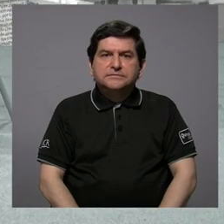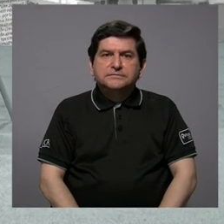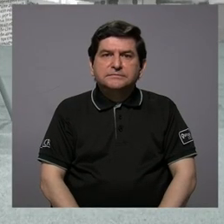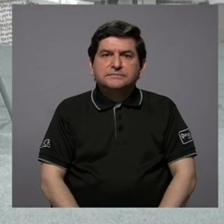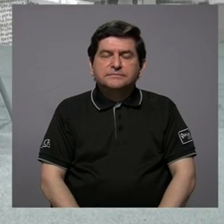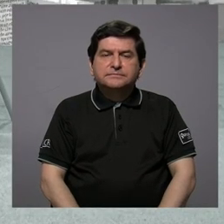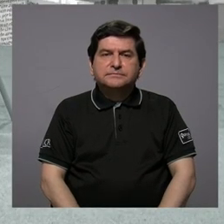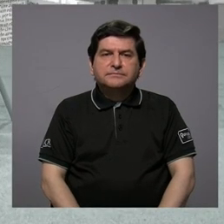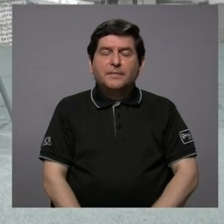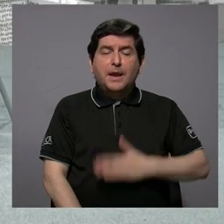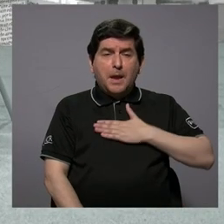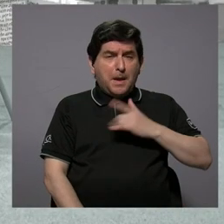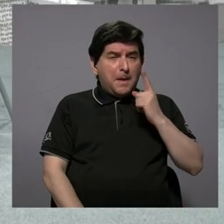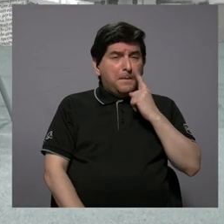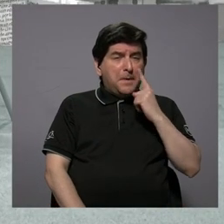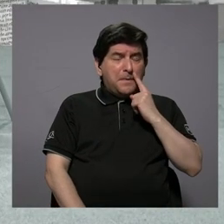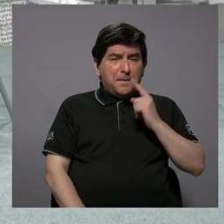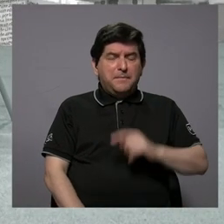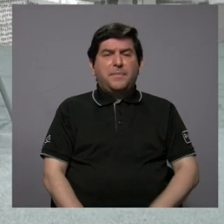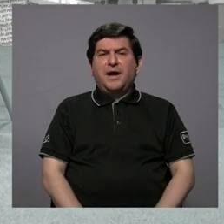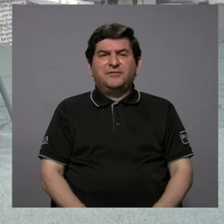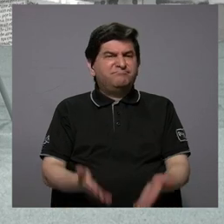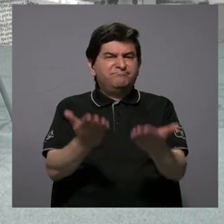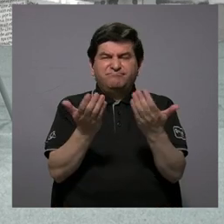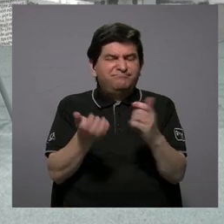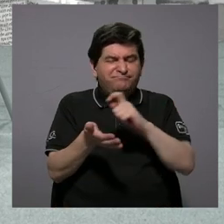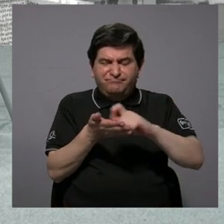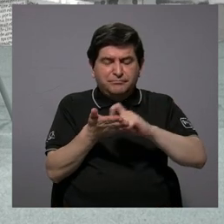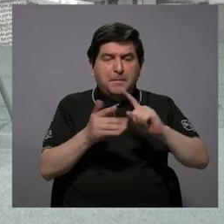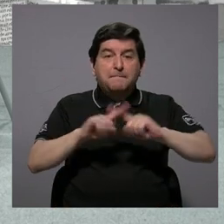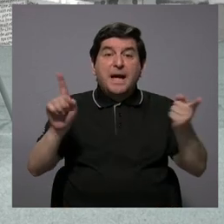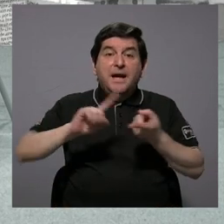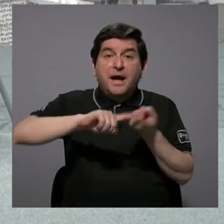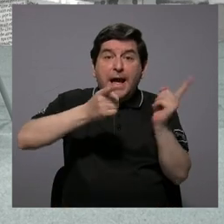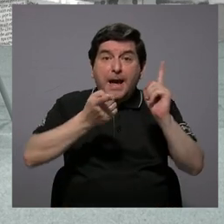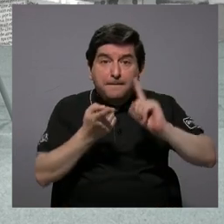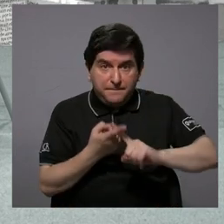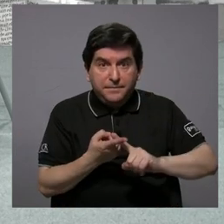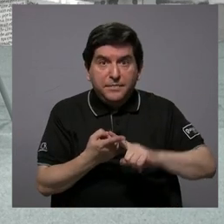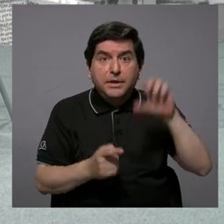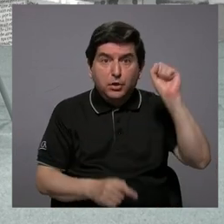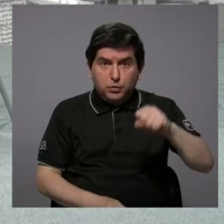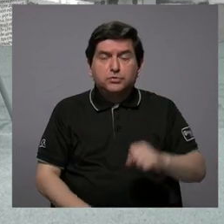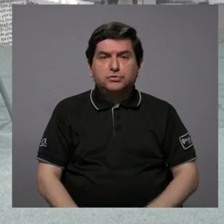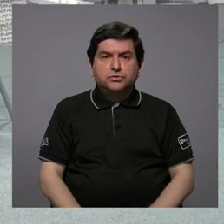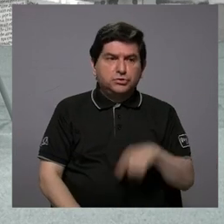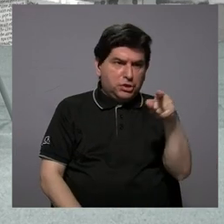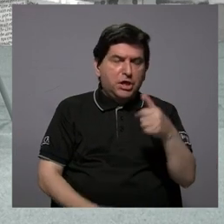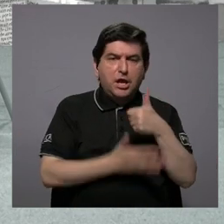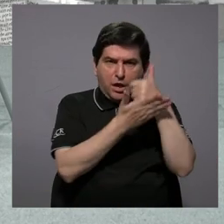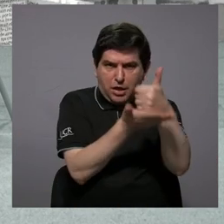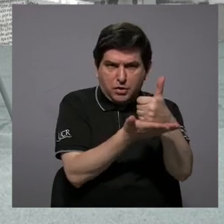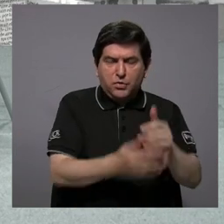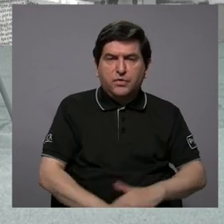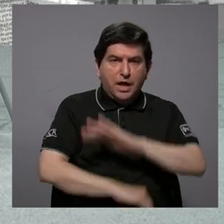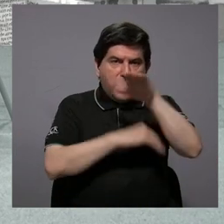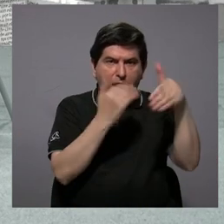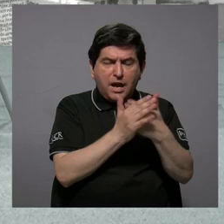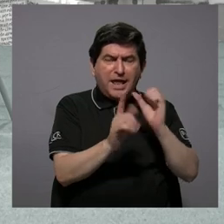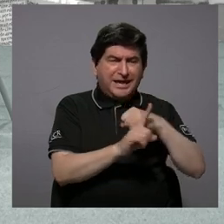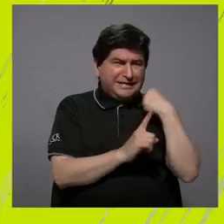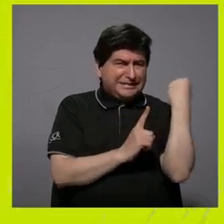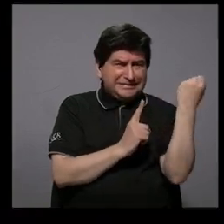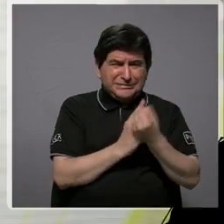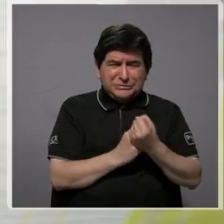Entonces, mi papá nunca lo quiso escribir, pero los amigos que habían colaborado con él en todas esas